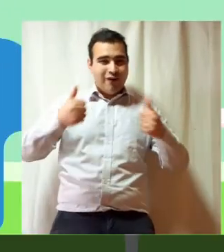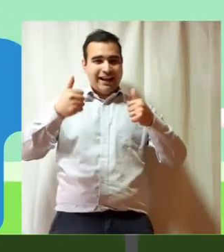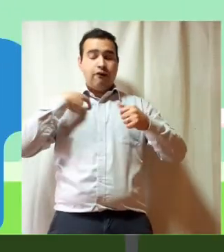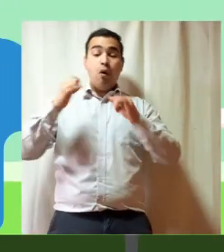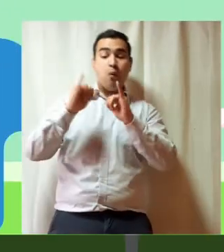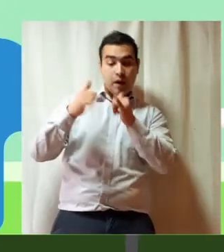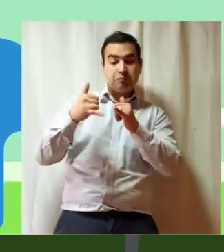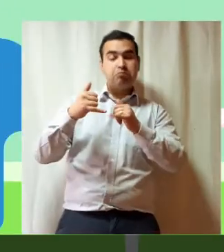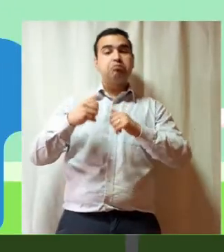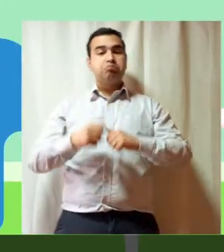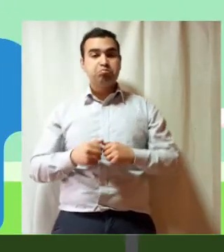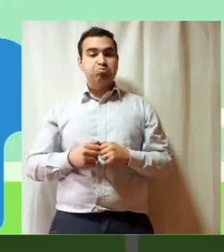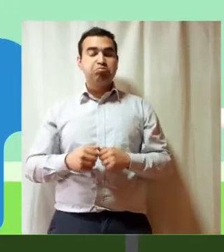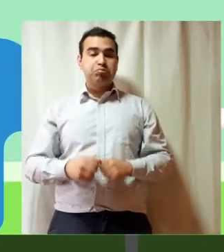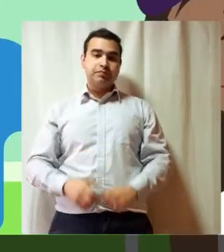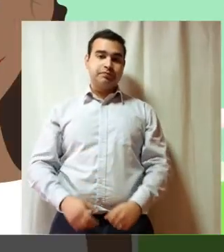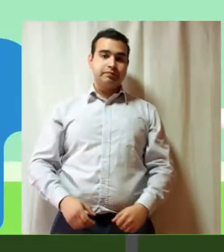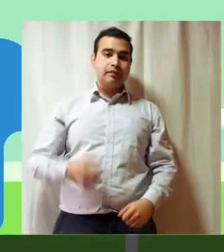Oh, buena Vamos a jugar